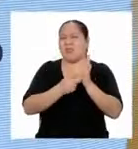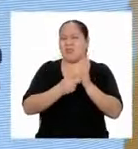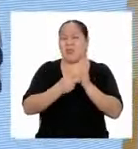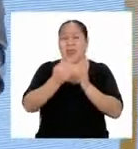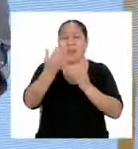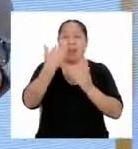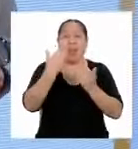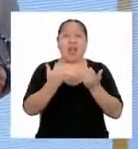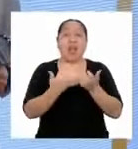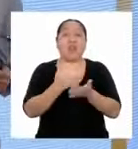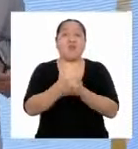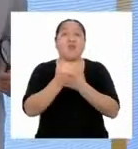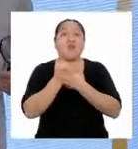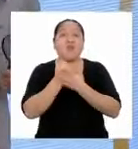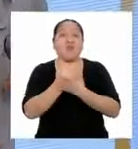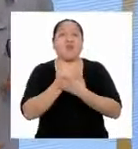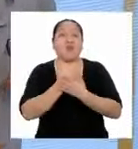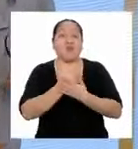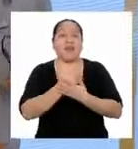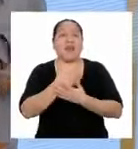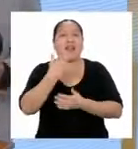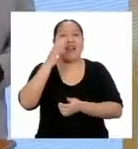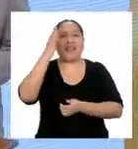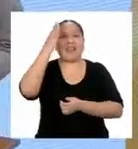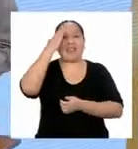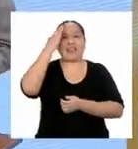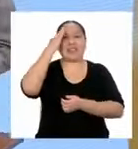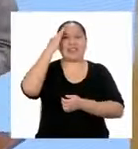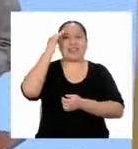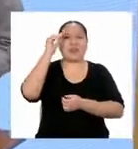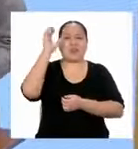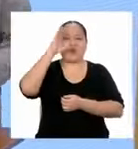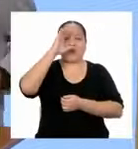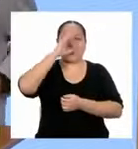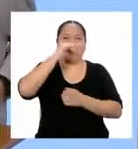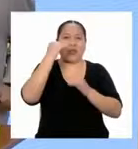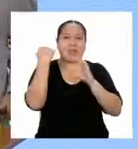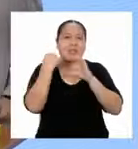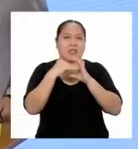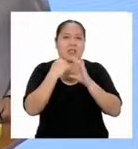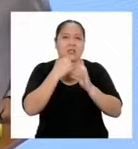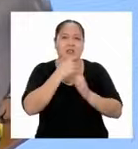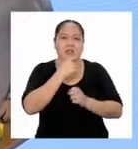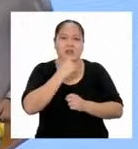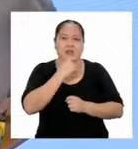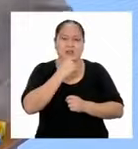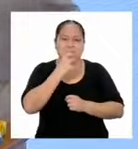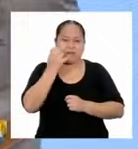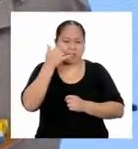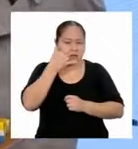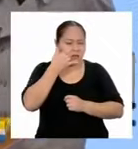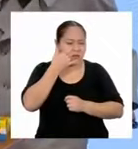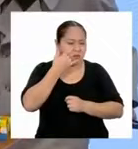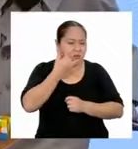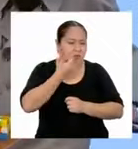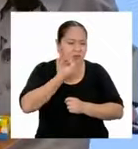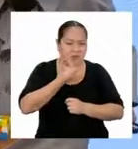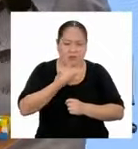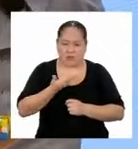chicos, denme una mano! ¡Ya sé! Mejor voy a buscar en internet. ¿Dónde quedó mi celular?